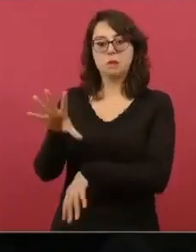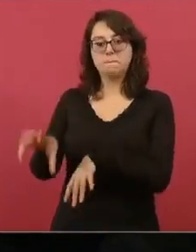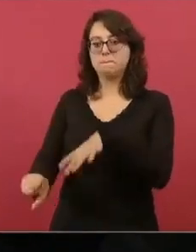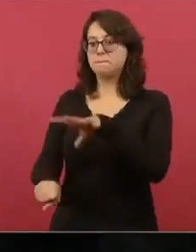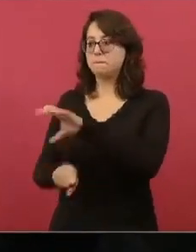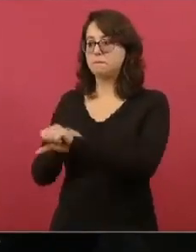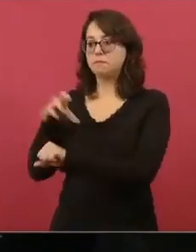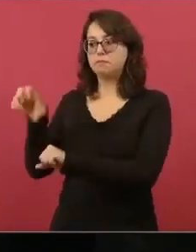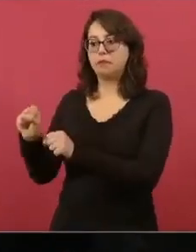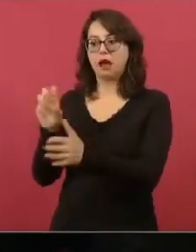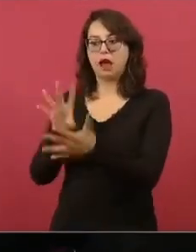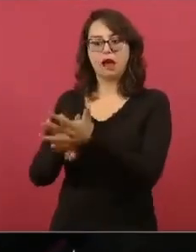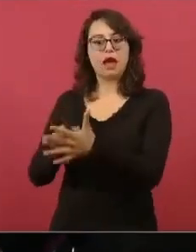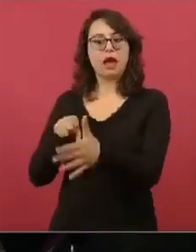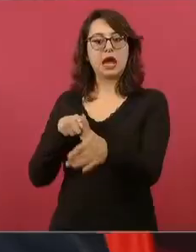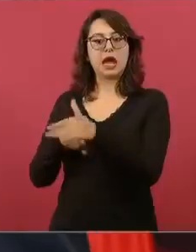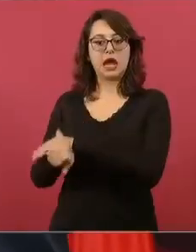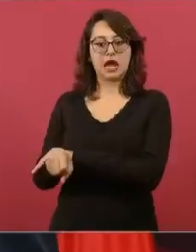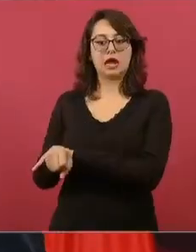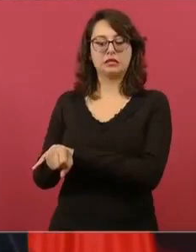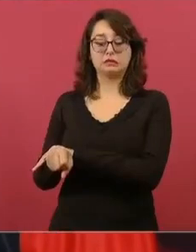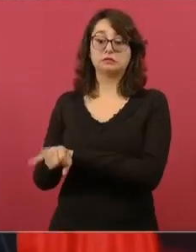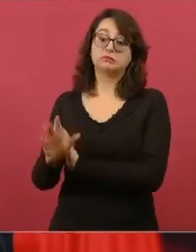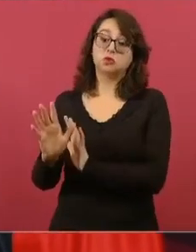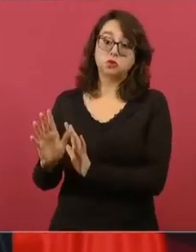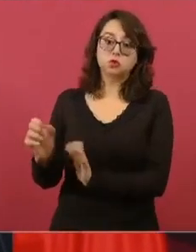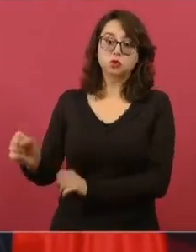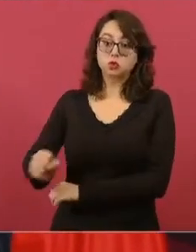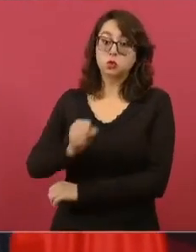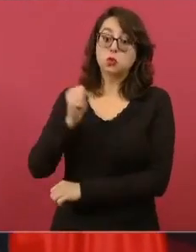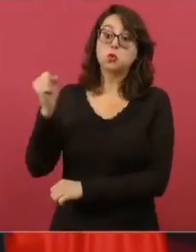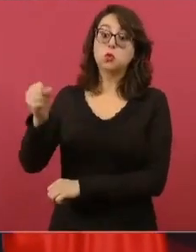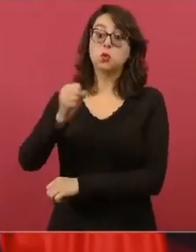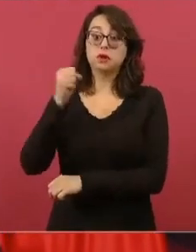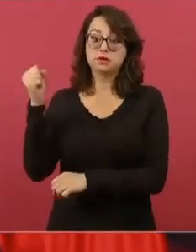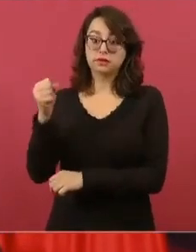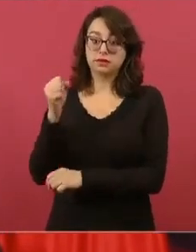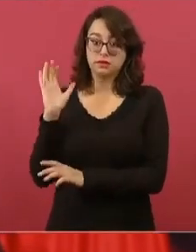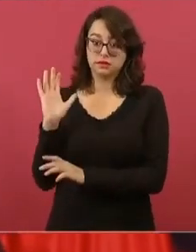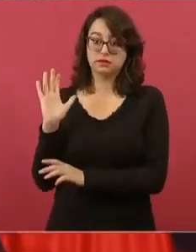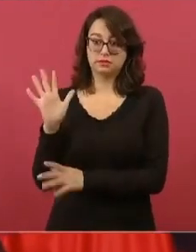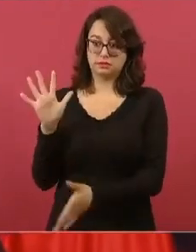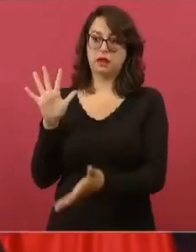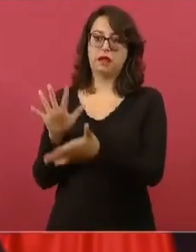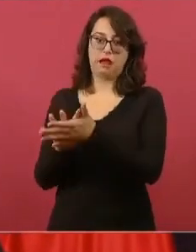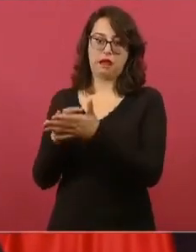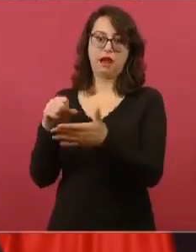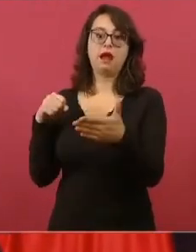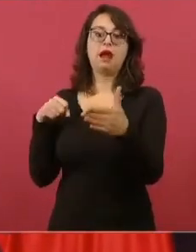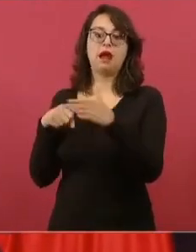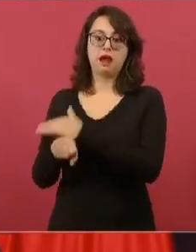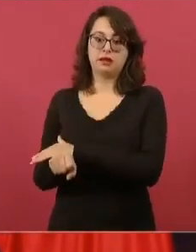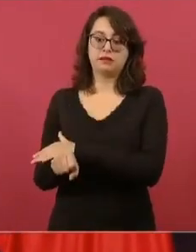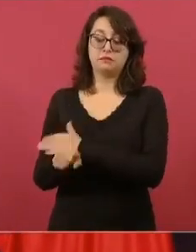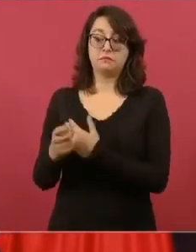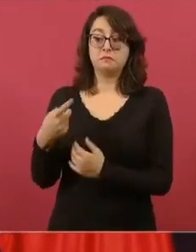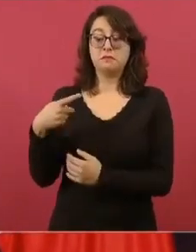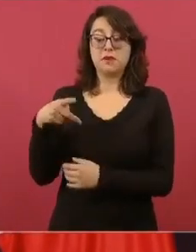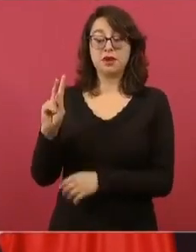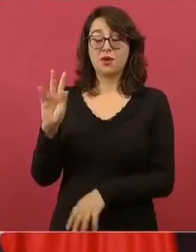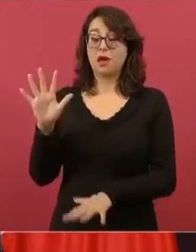había represión,